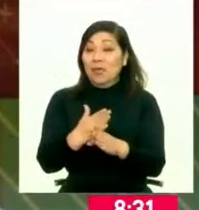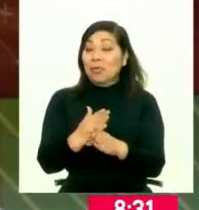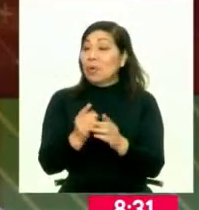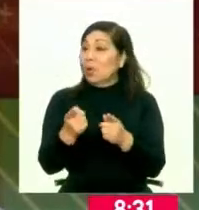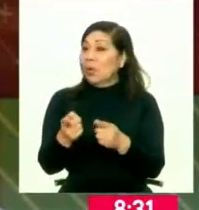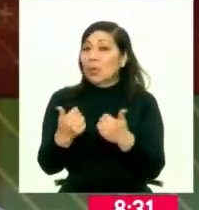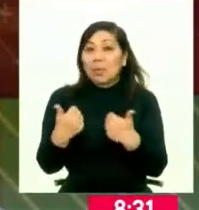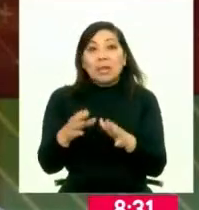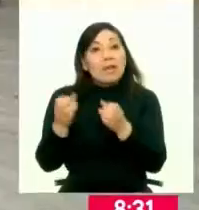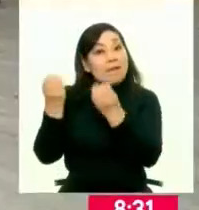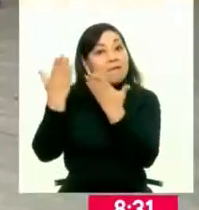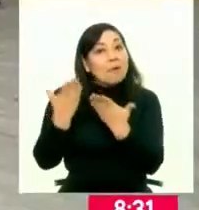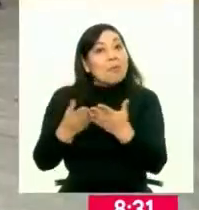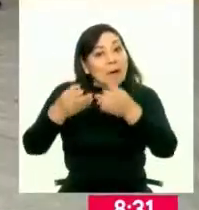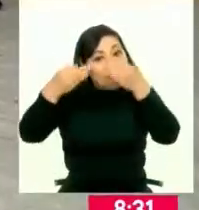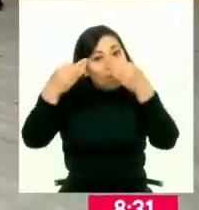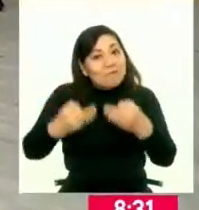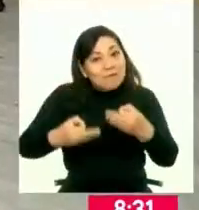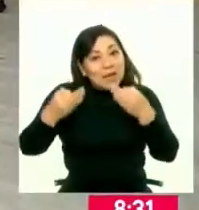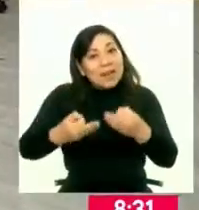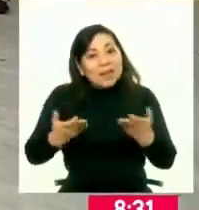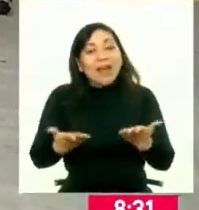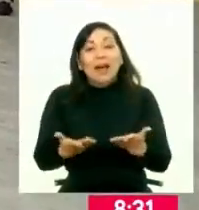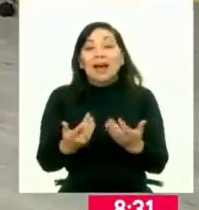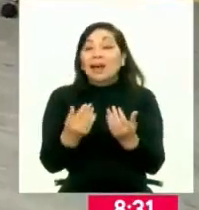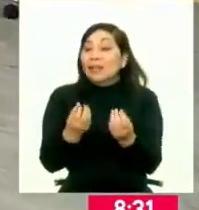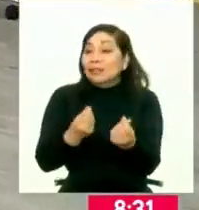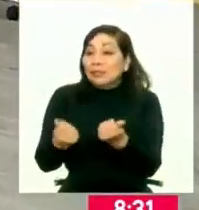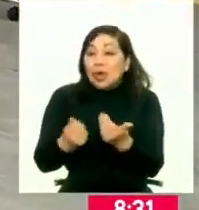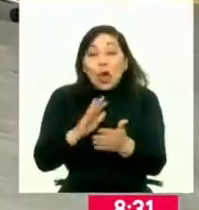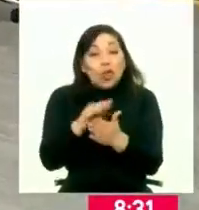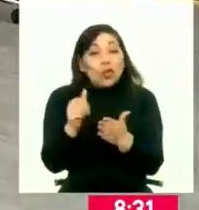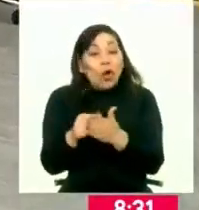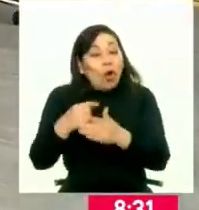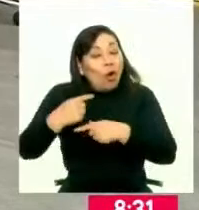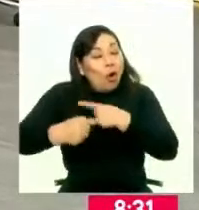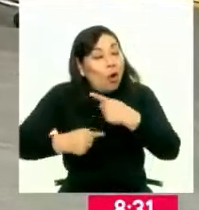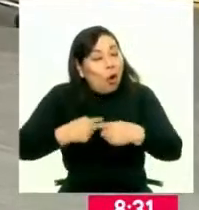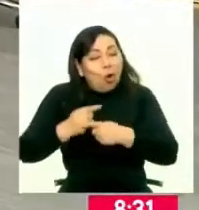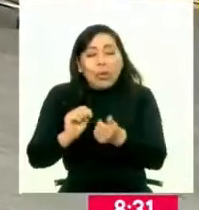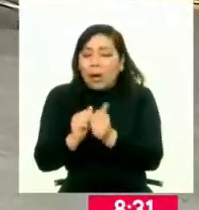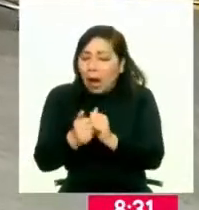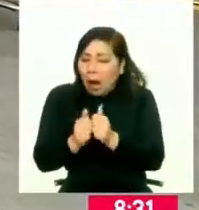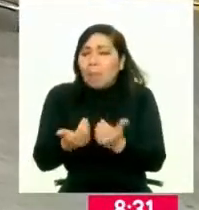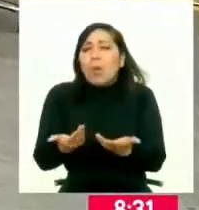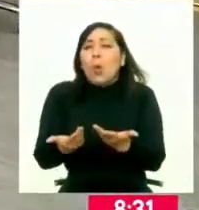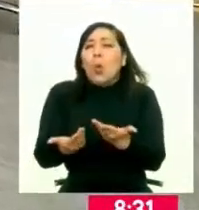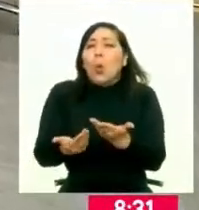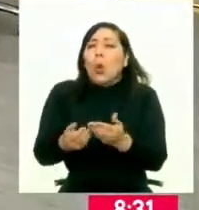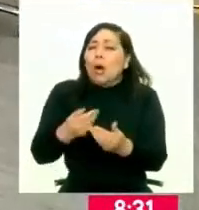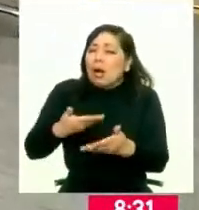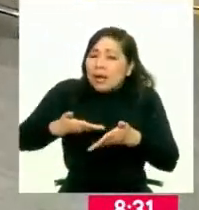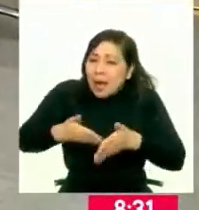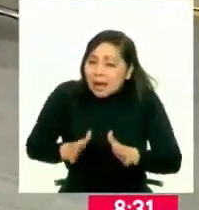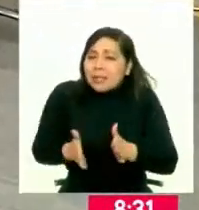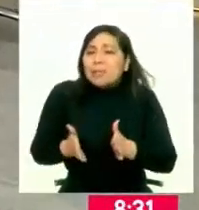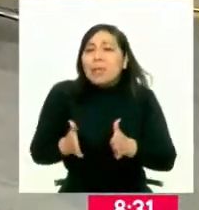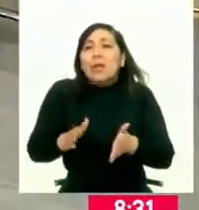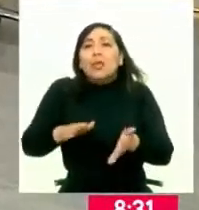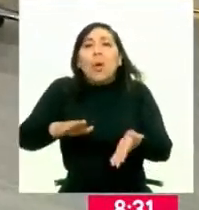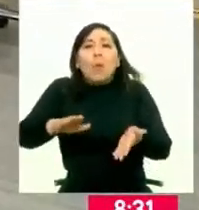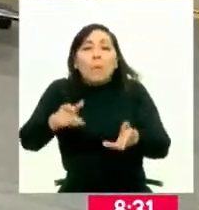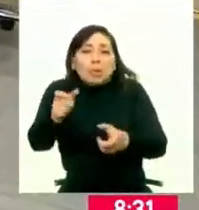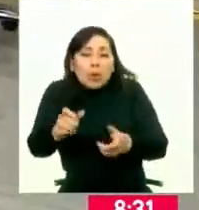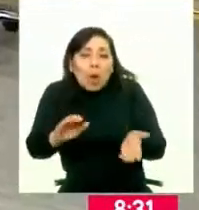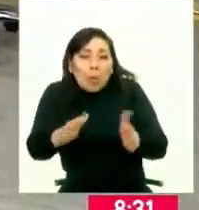data es una metodología de información real. La base de datos es dinámica y todos los días se actualiza con los nuevos nacimientos, como las defunciones